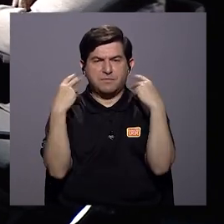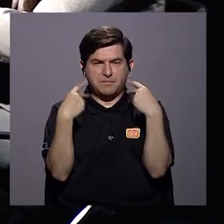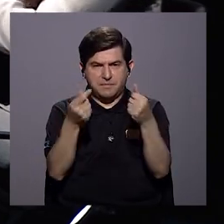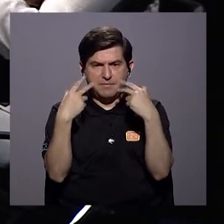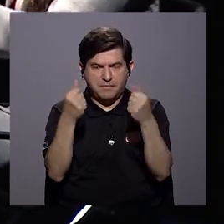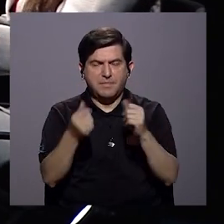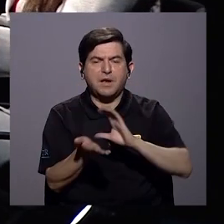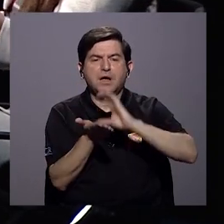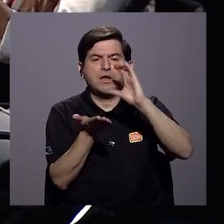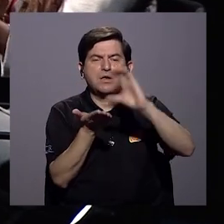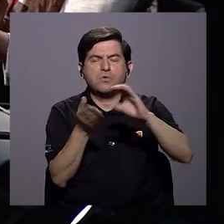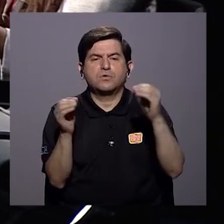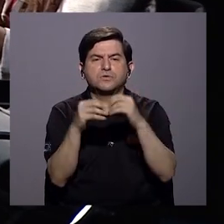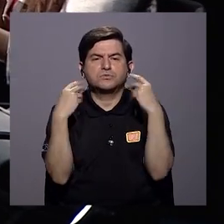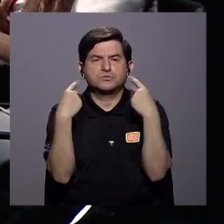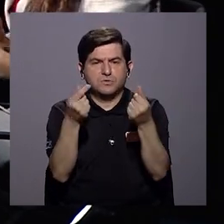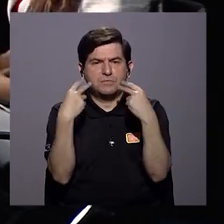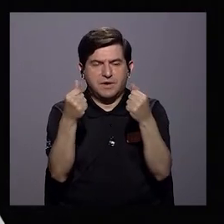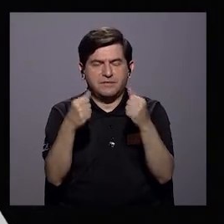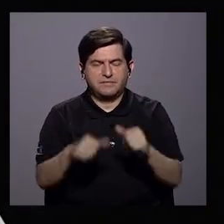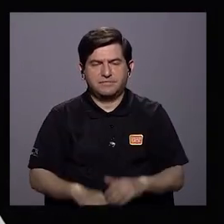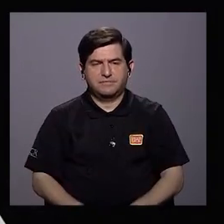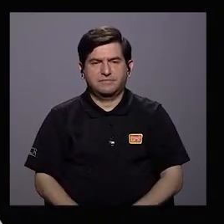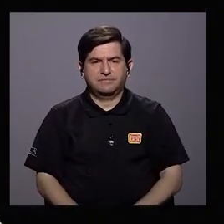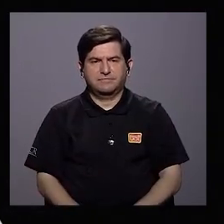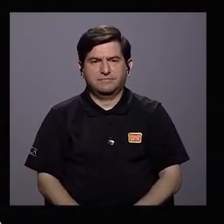más ágil y dar los cursos de una forma más Voy a dar un salto.